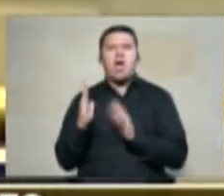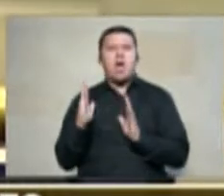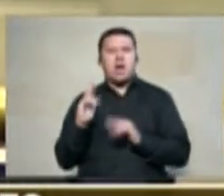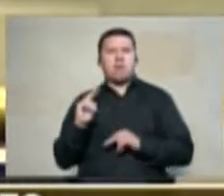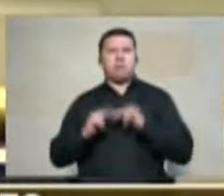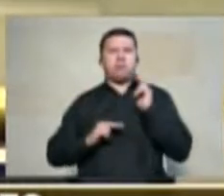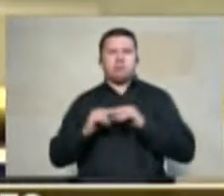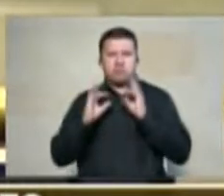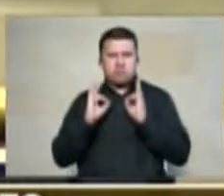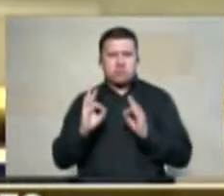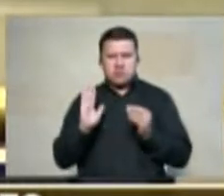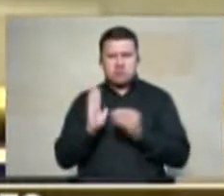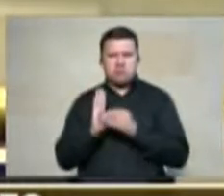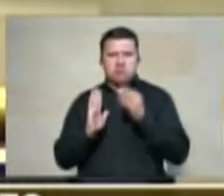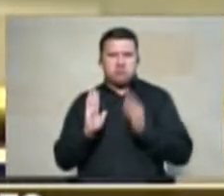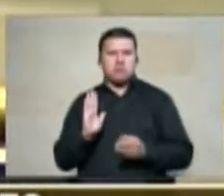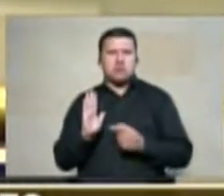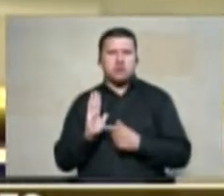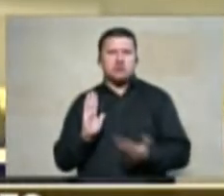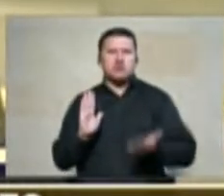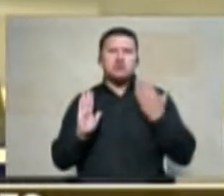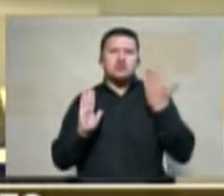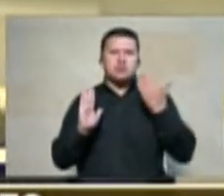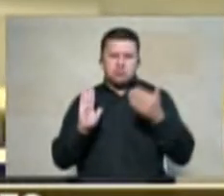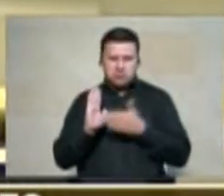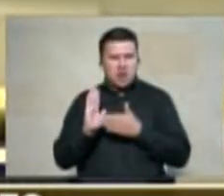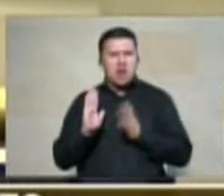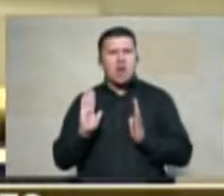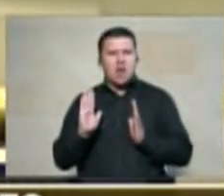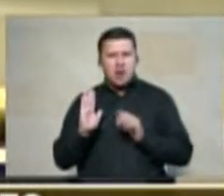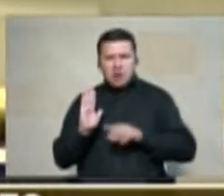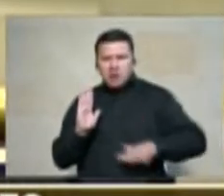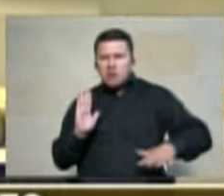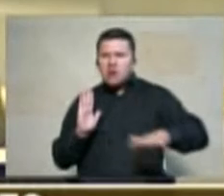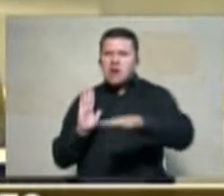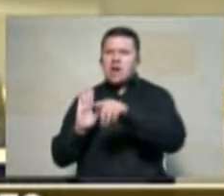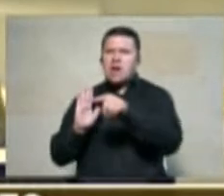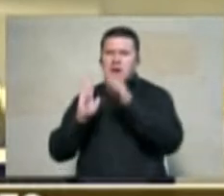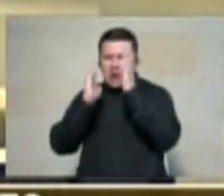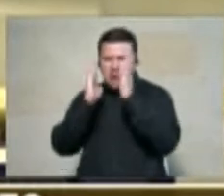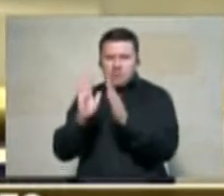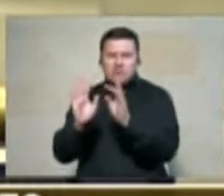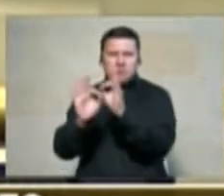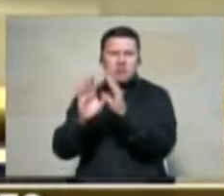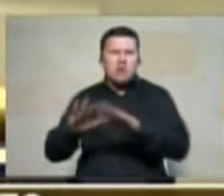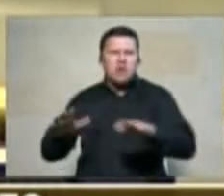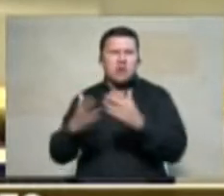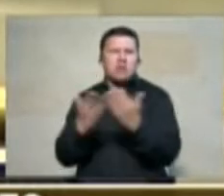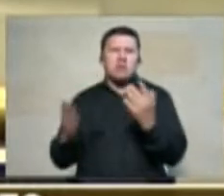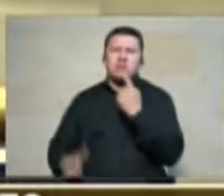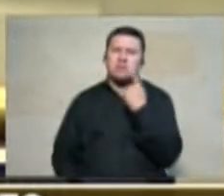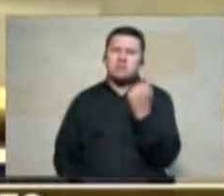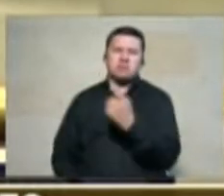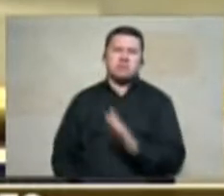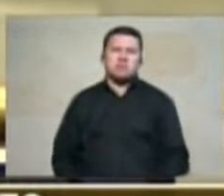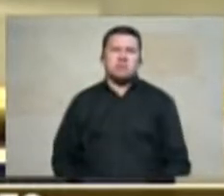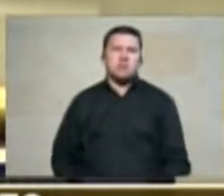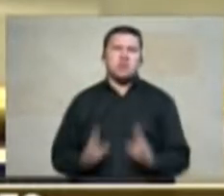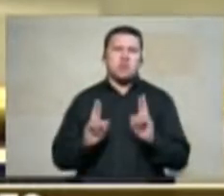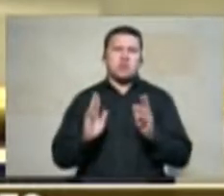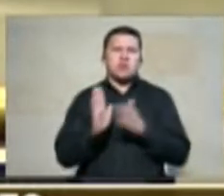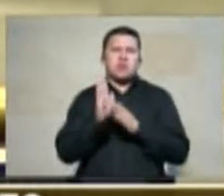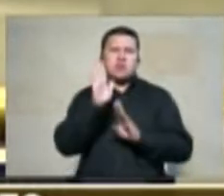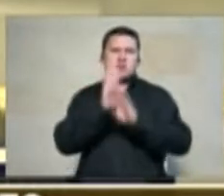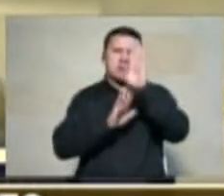verdad que permita convertir a ese sector rural como nos lo han dicho tantas veces en una esperanza para el desarrollo de este país lo